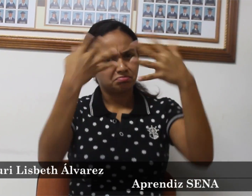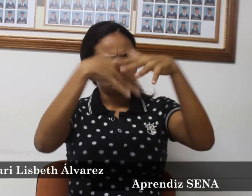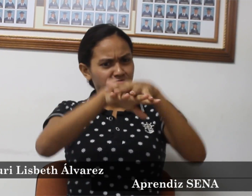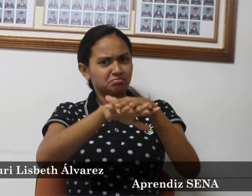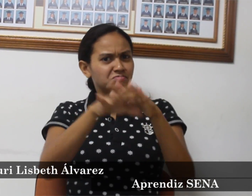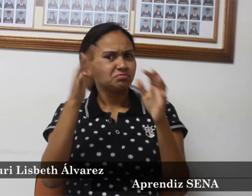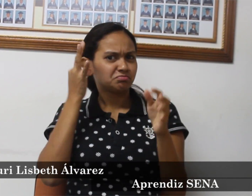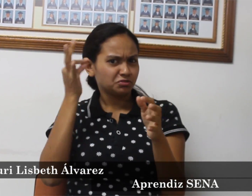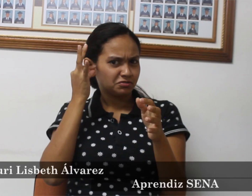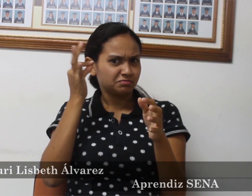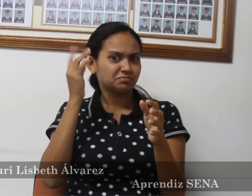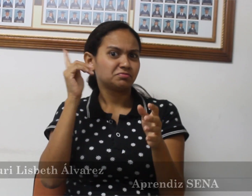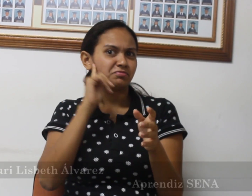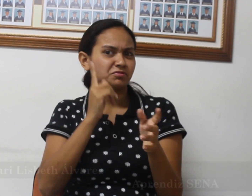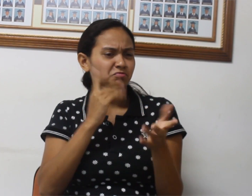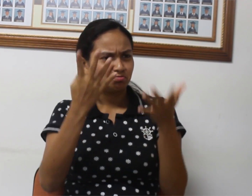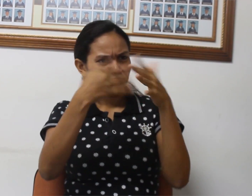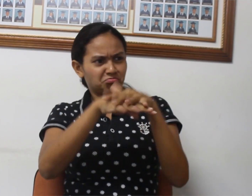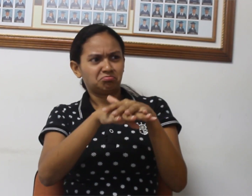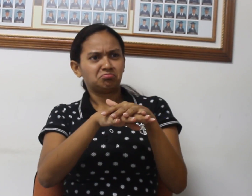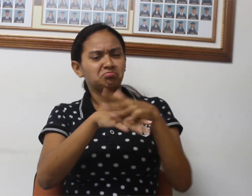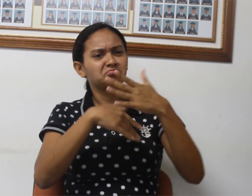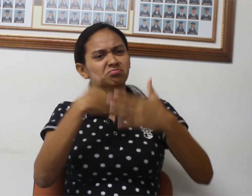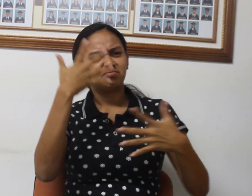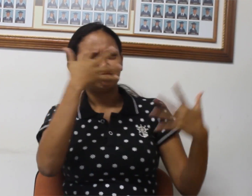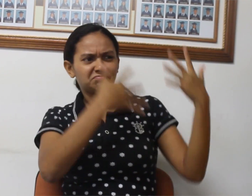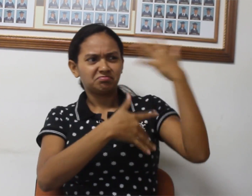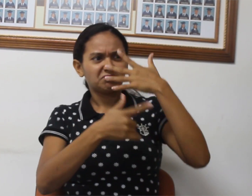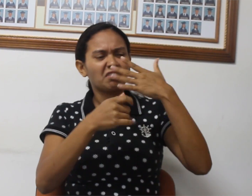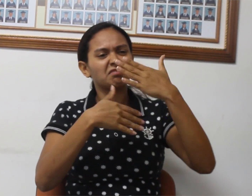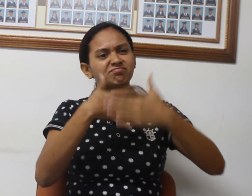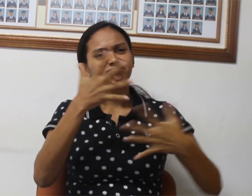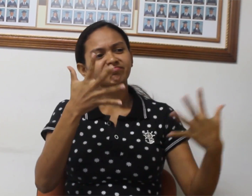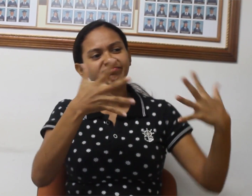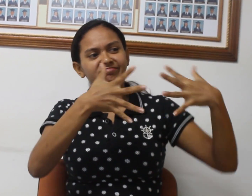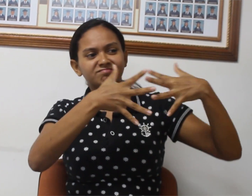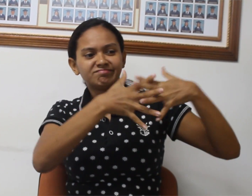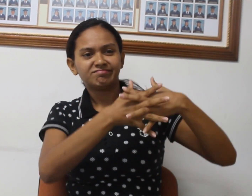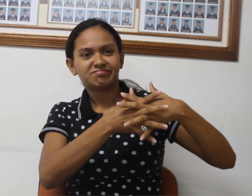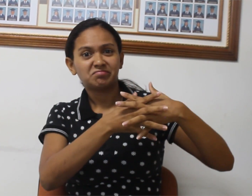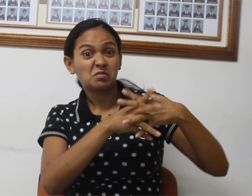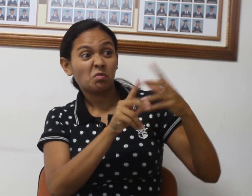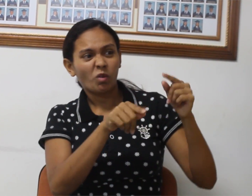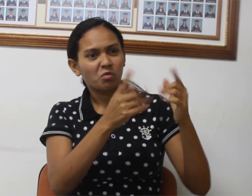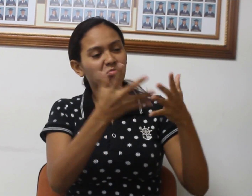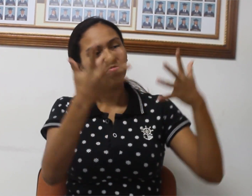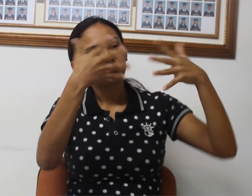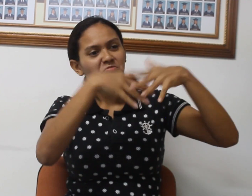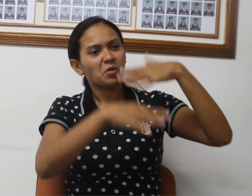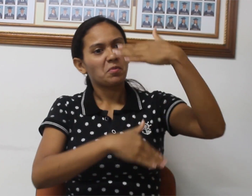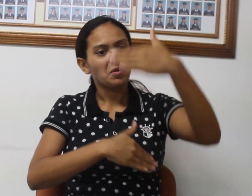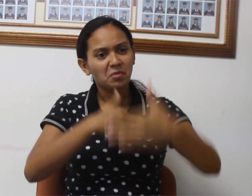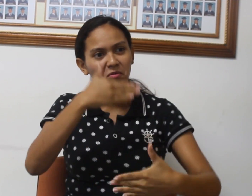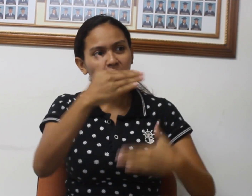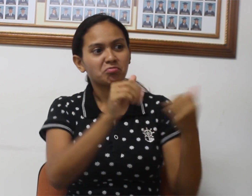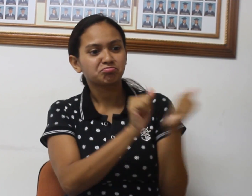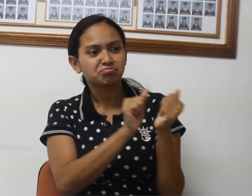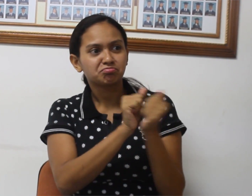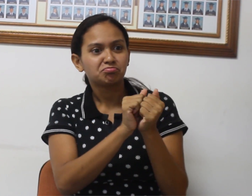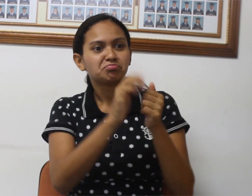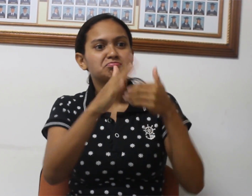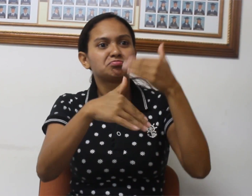Instituto Técnico Guaymaral A estudiar el grado sexto Donde pues me di la sorpresa de que había personas sordas y oyentes